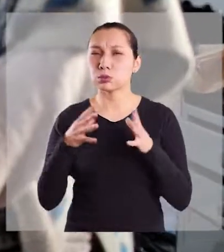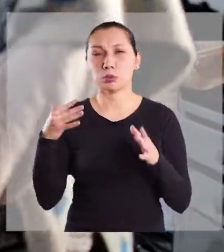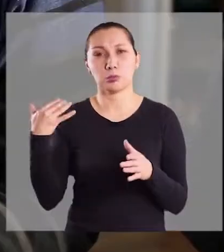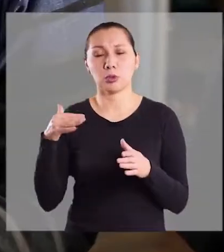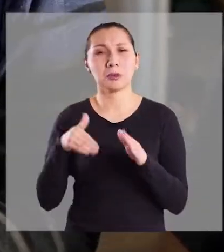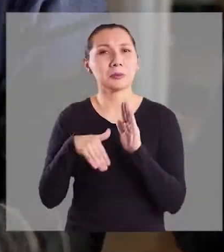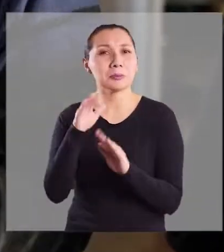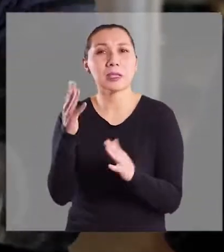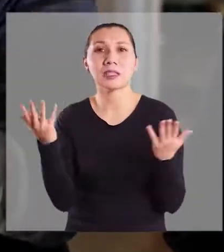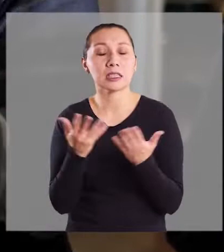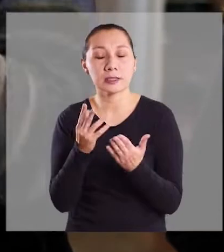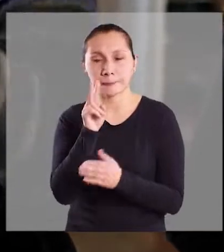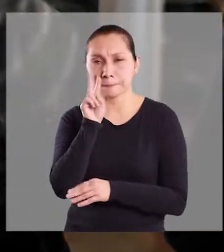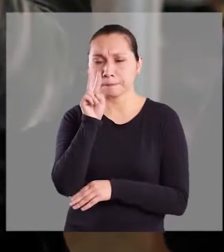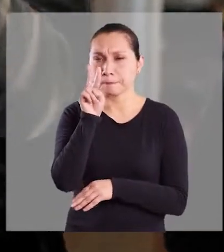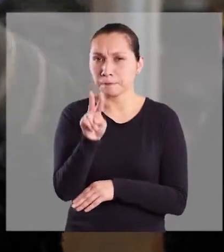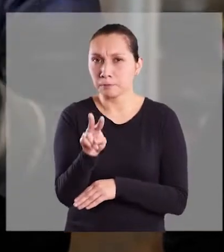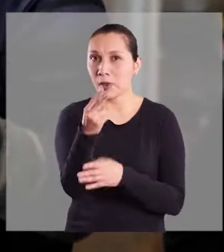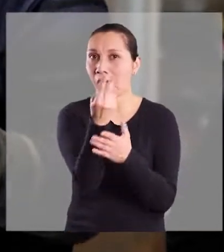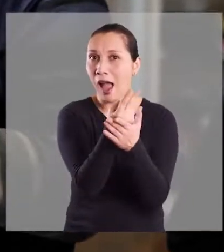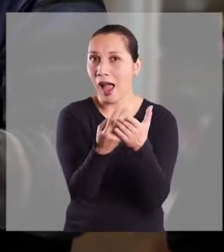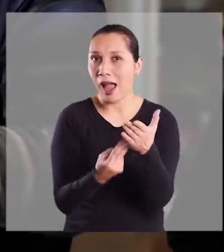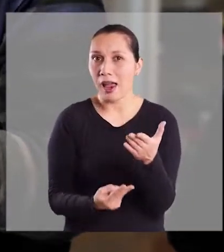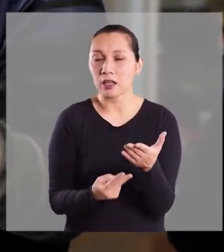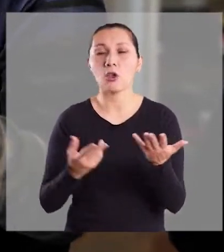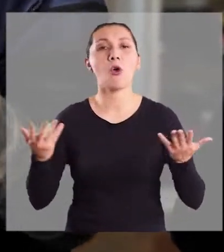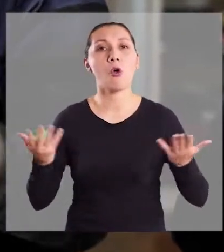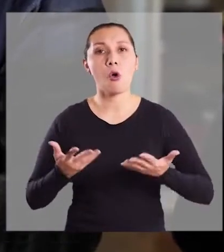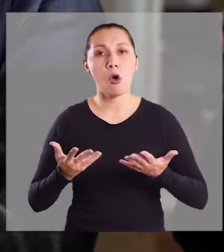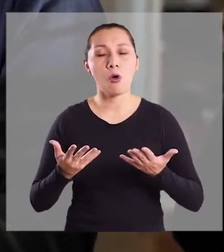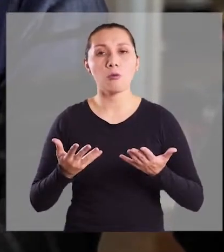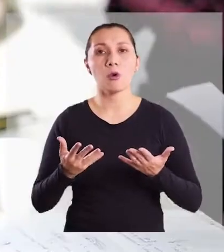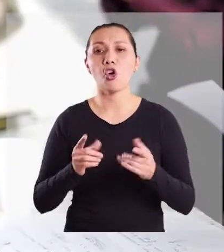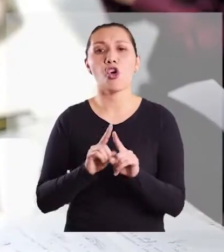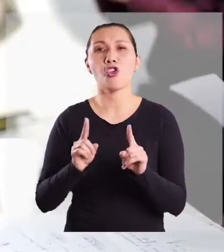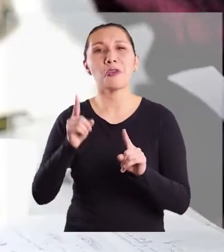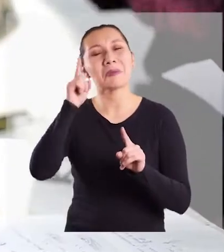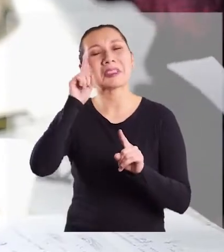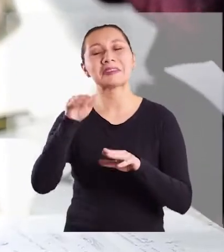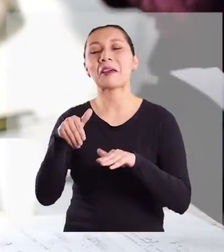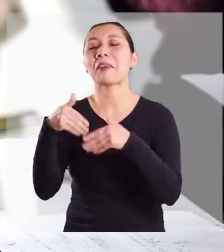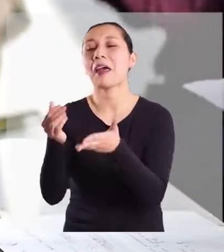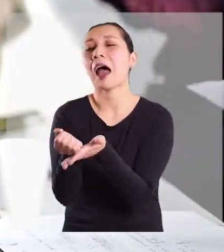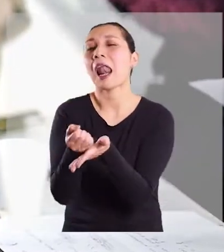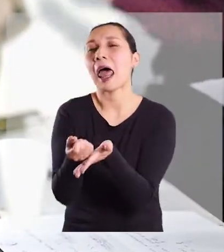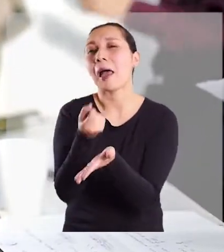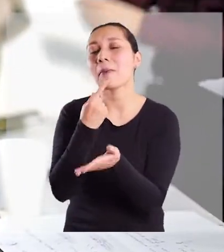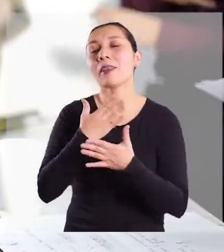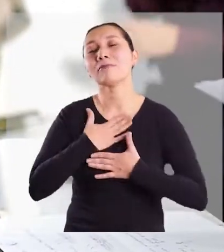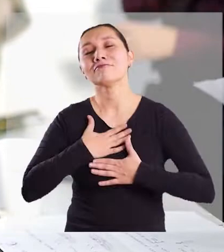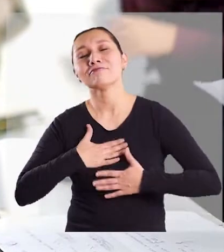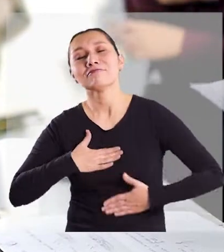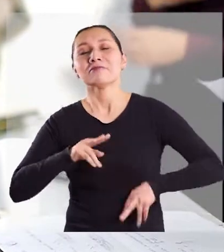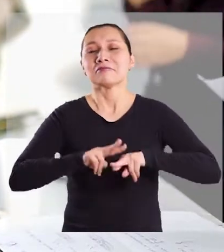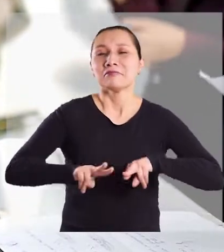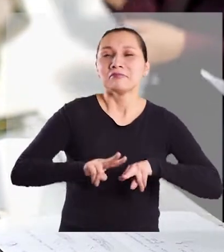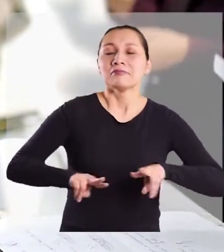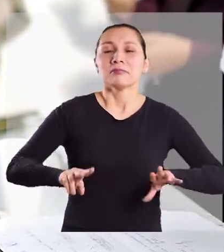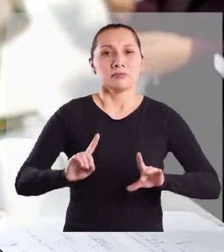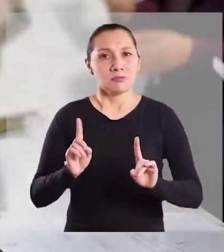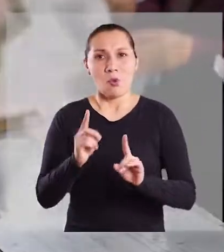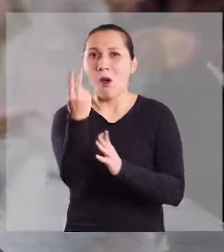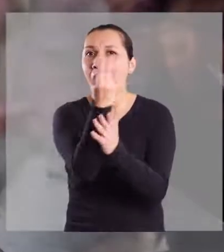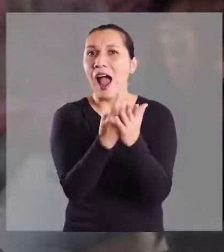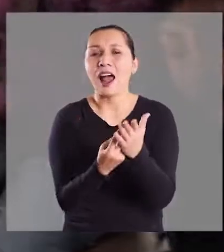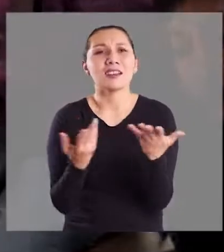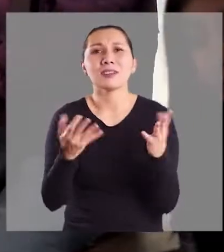importante, sobre todo desde el punto de vista de ver el arte, como, no como un remedio, no es arte-terapia, sino